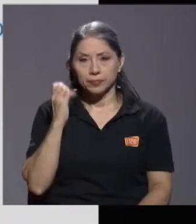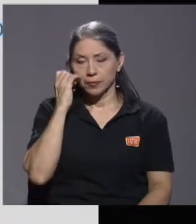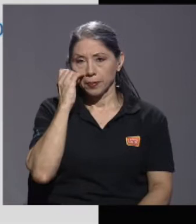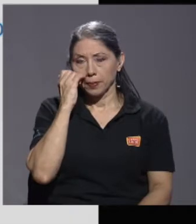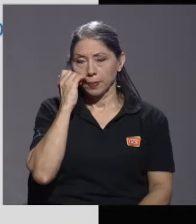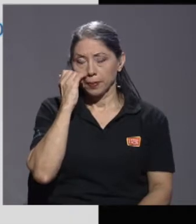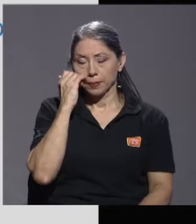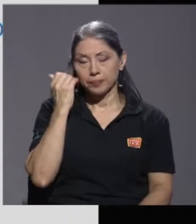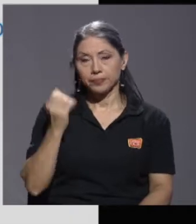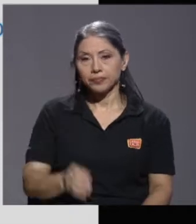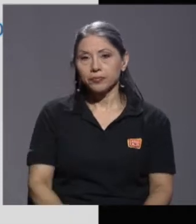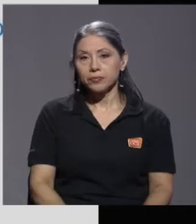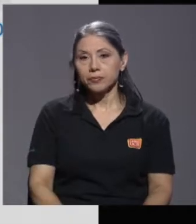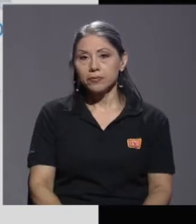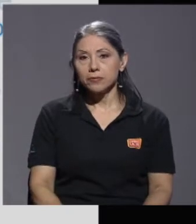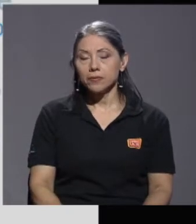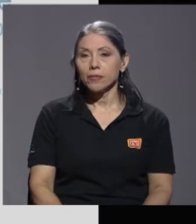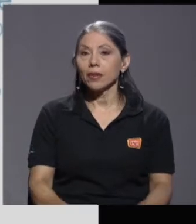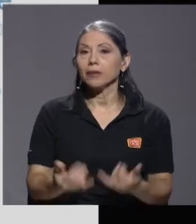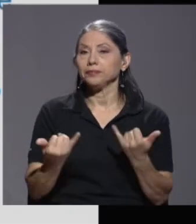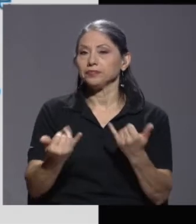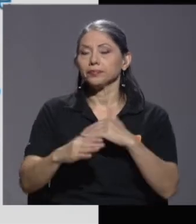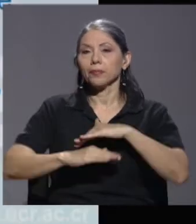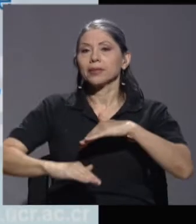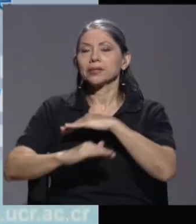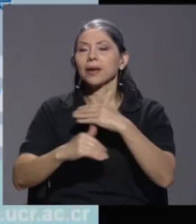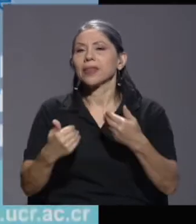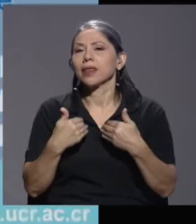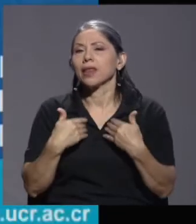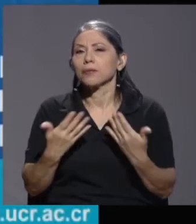Básicamente lo que tenemos es lo siguiente.